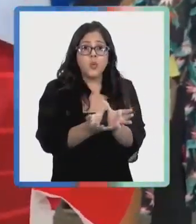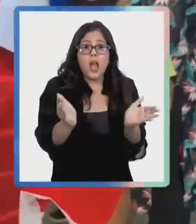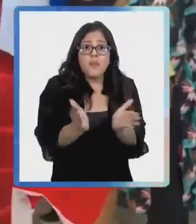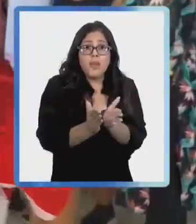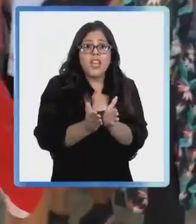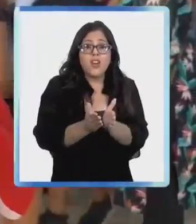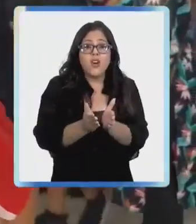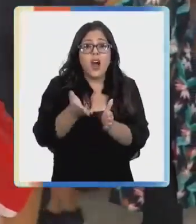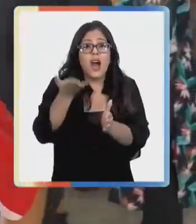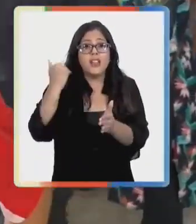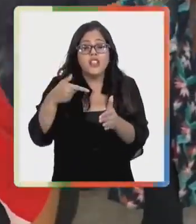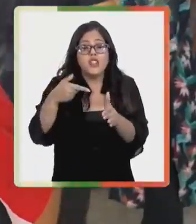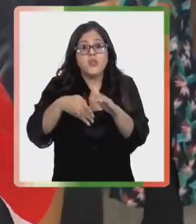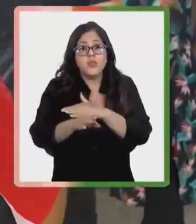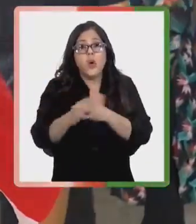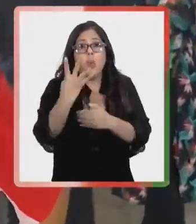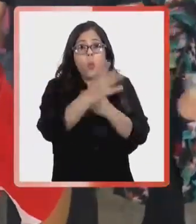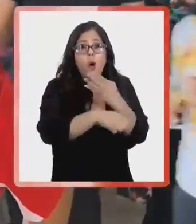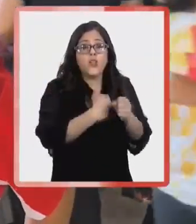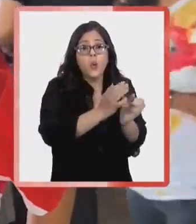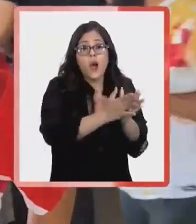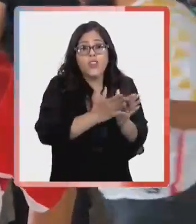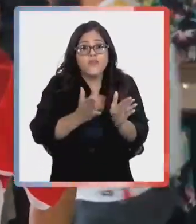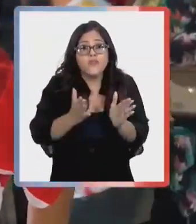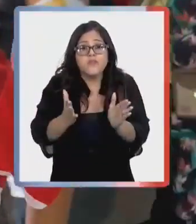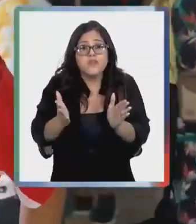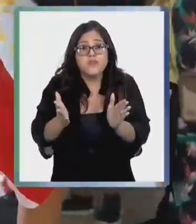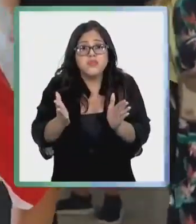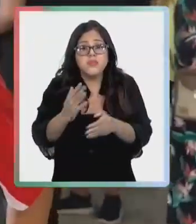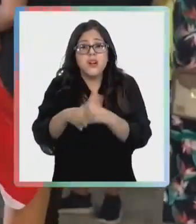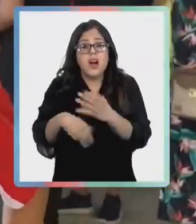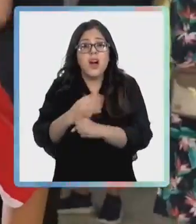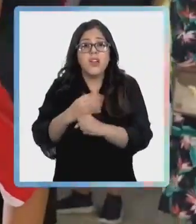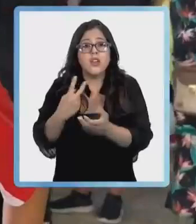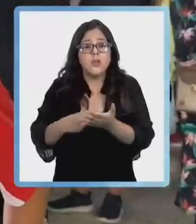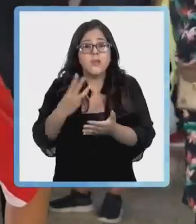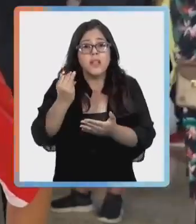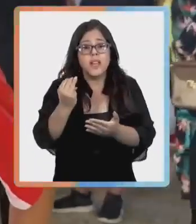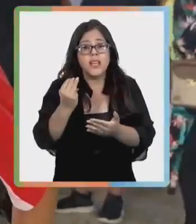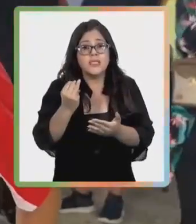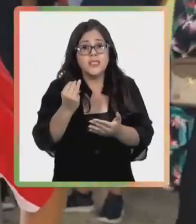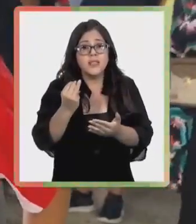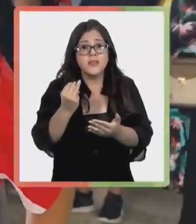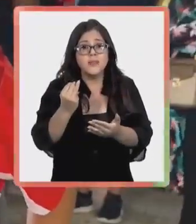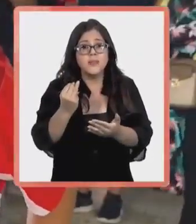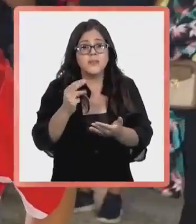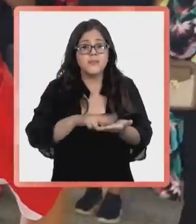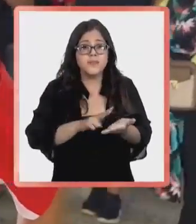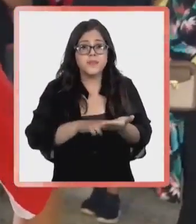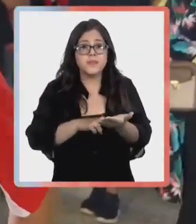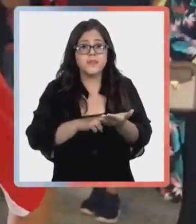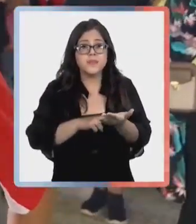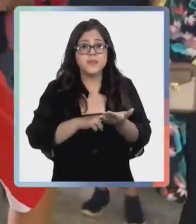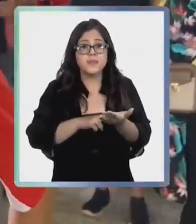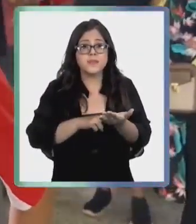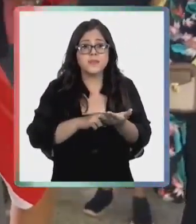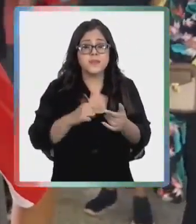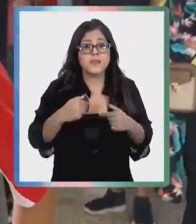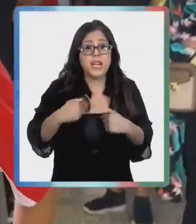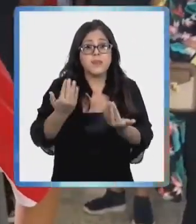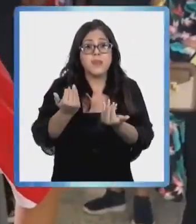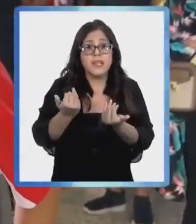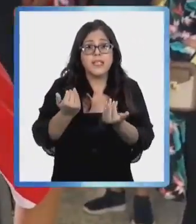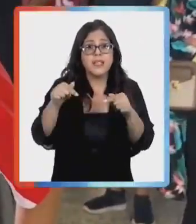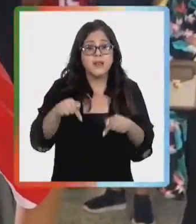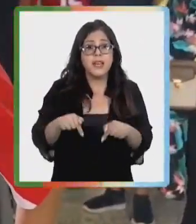de este porte. Entré a la escuela con cuatro años, imagínense, el año 2013 y la verdad es que mis